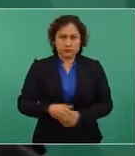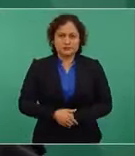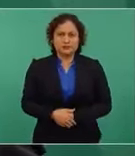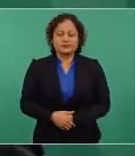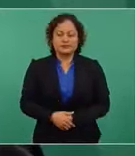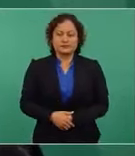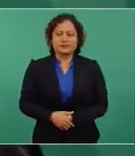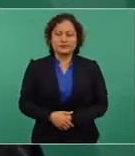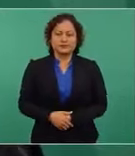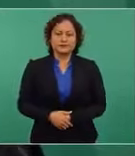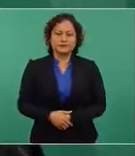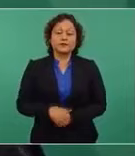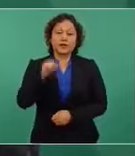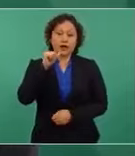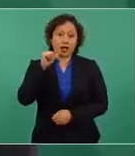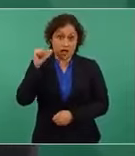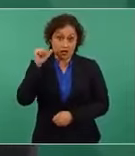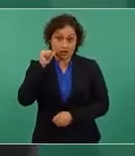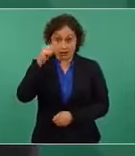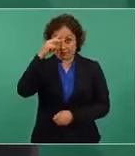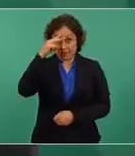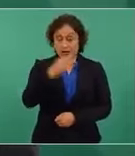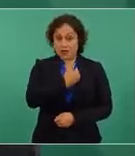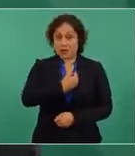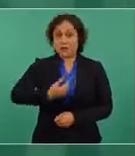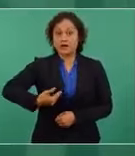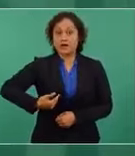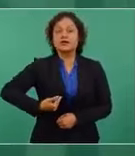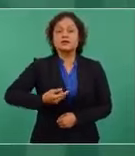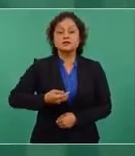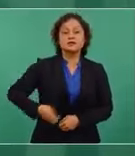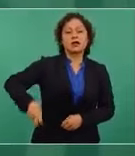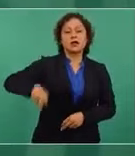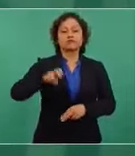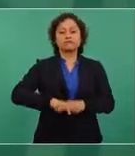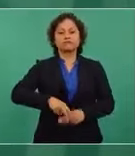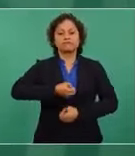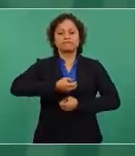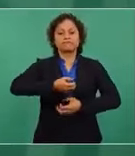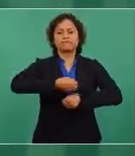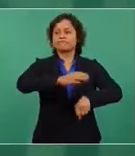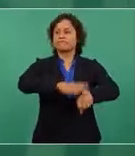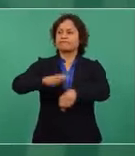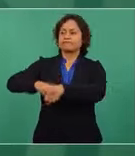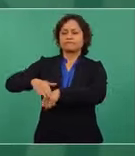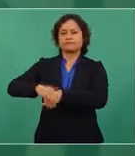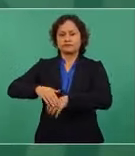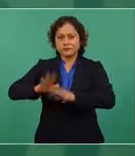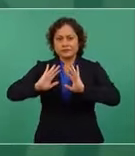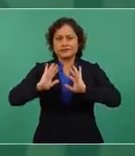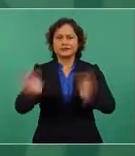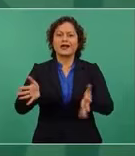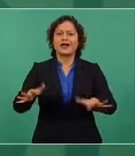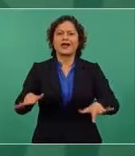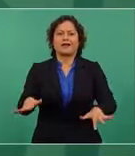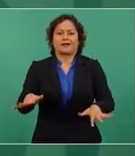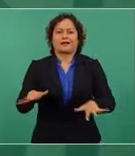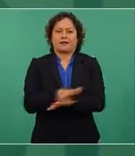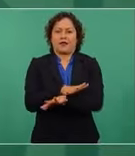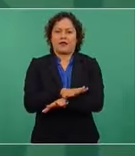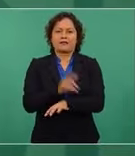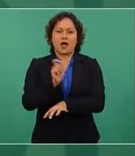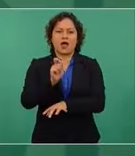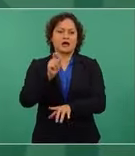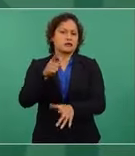El día de ayer el presidente llamó la atención de la comunidad internacional para que esto no siga siendo el caso, que eso cambie y ese es el fundamento de la